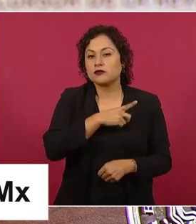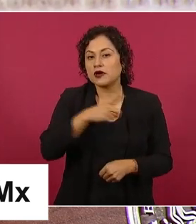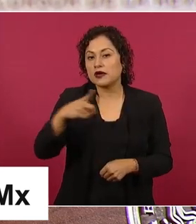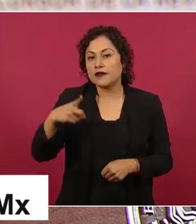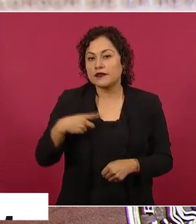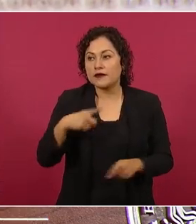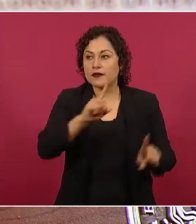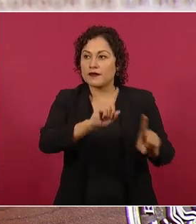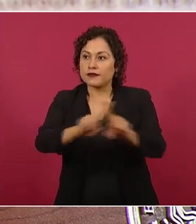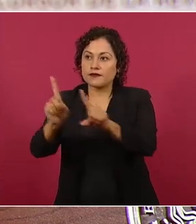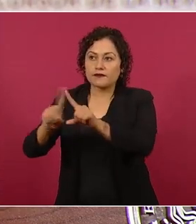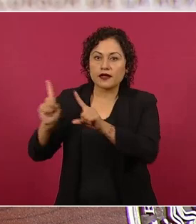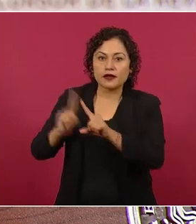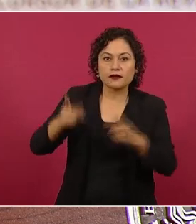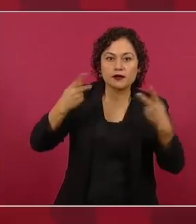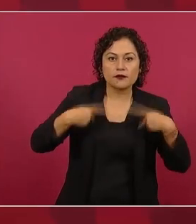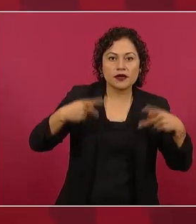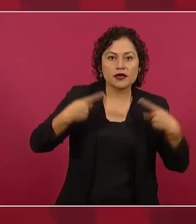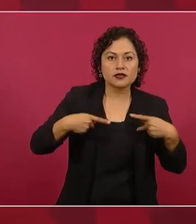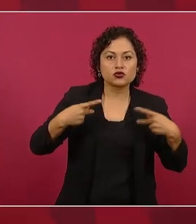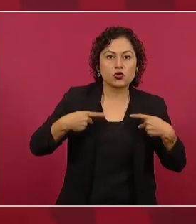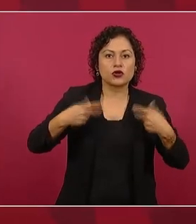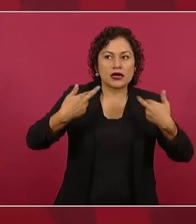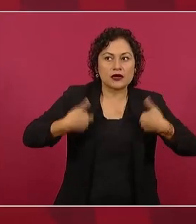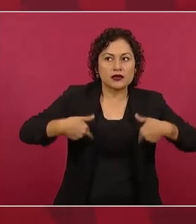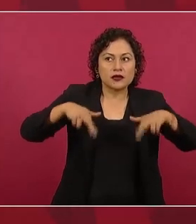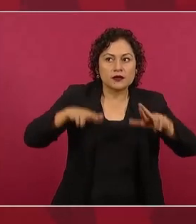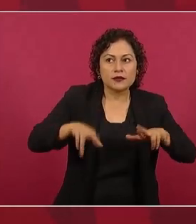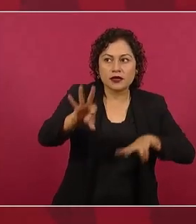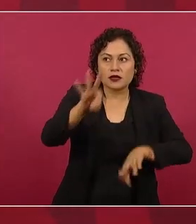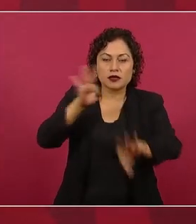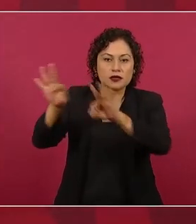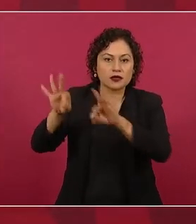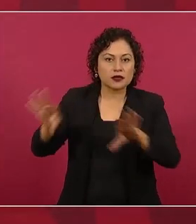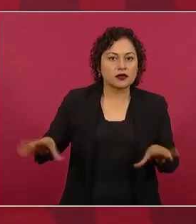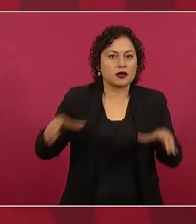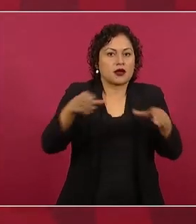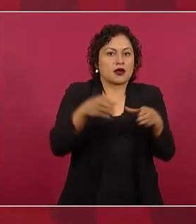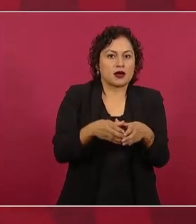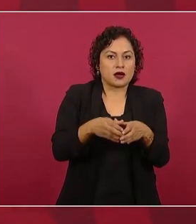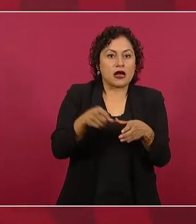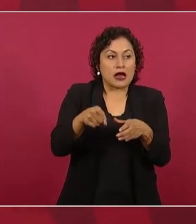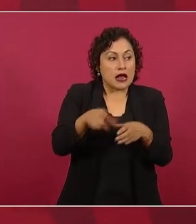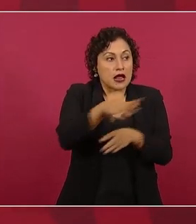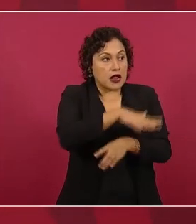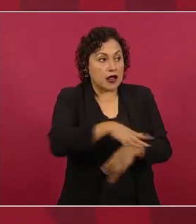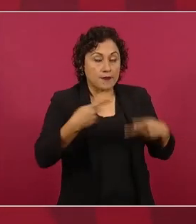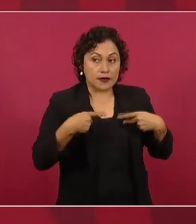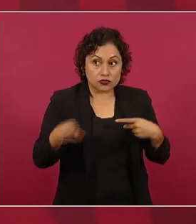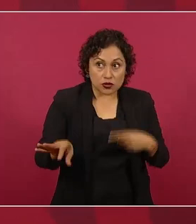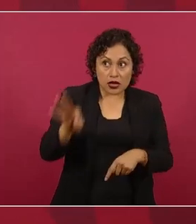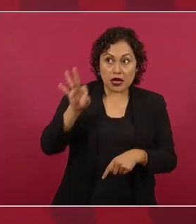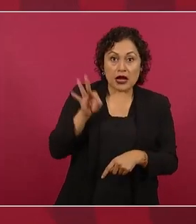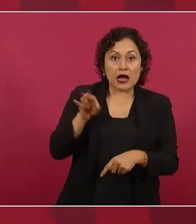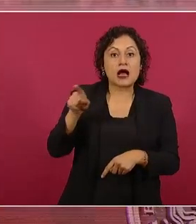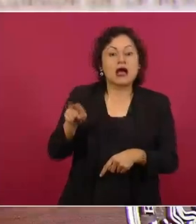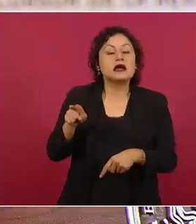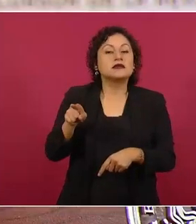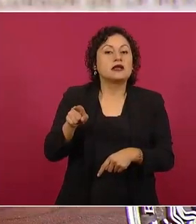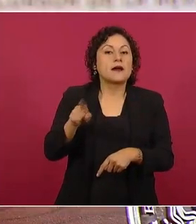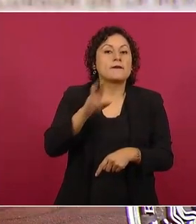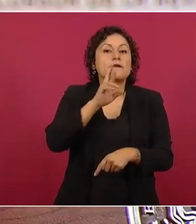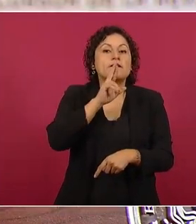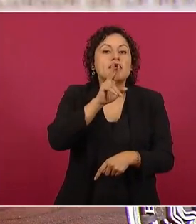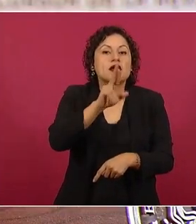representantes populares no mejora la calidad de la representación popular, sino que sólo aumenta